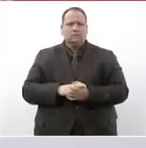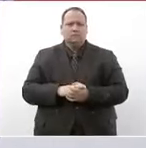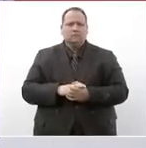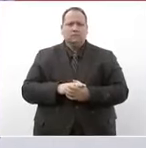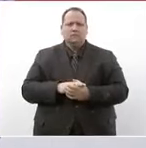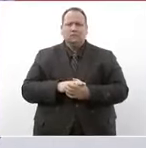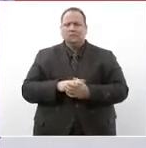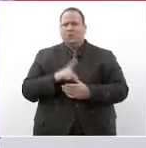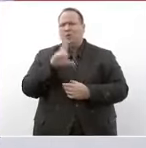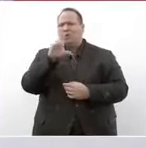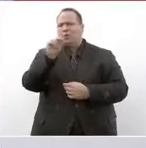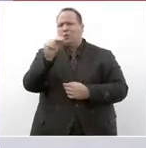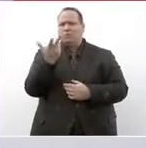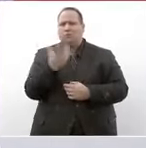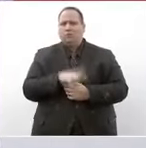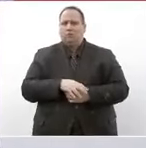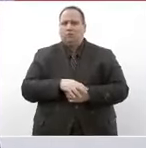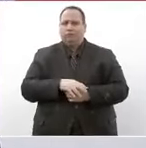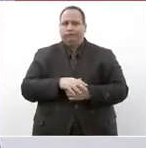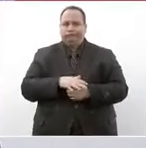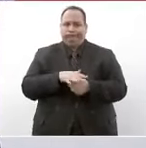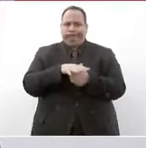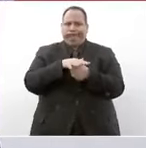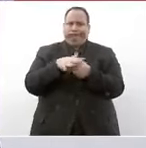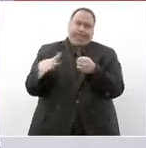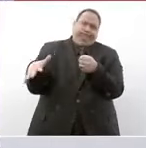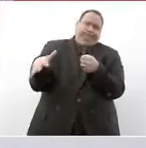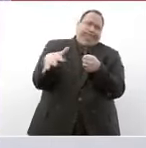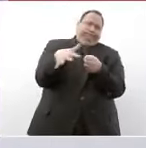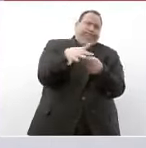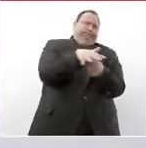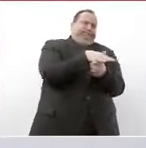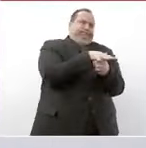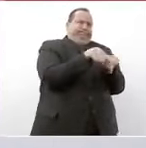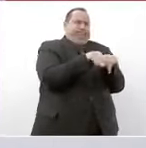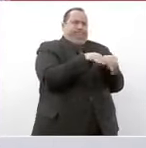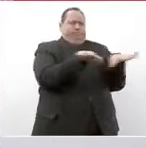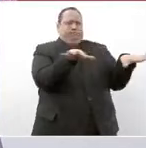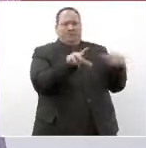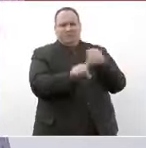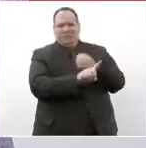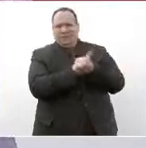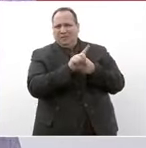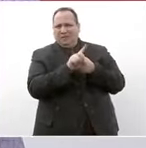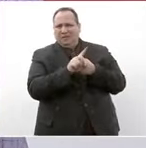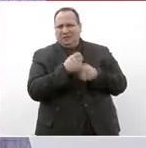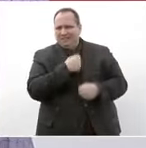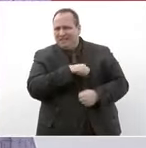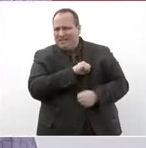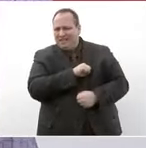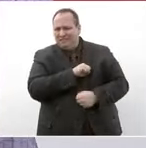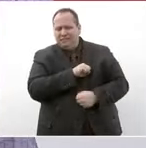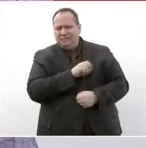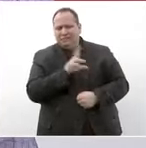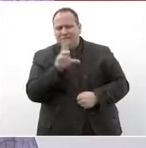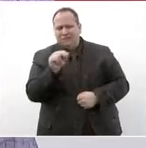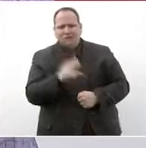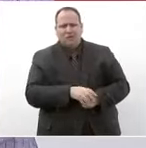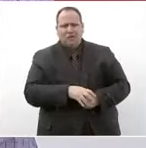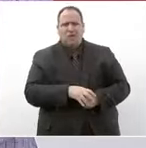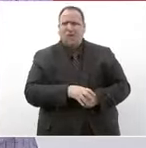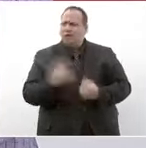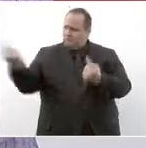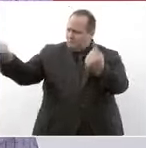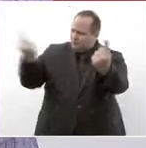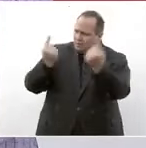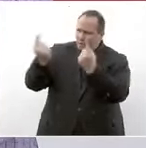desbordó el problema sanitario todos fueron